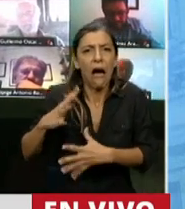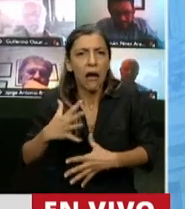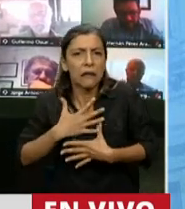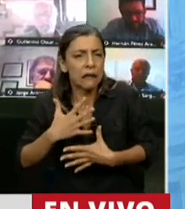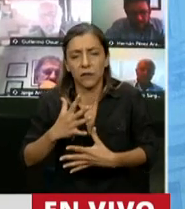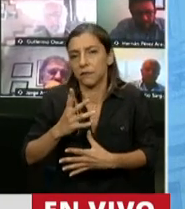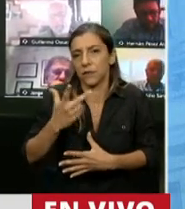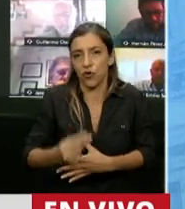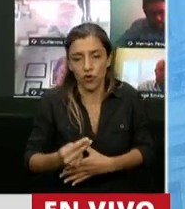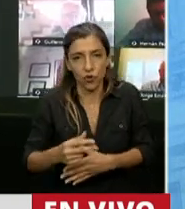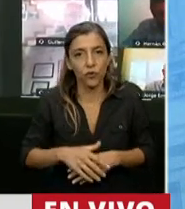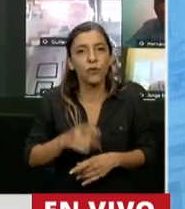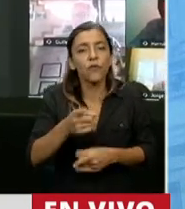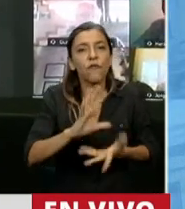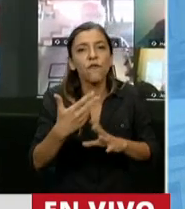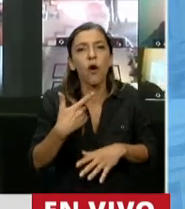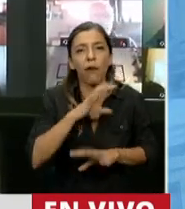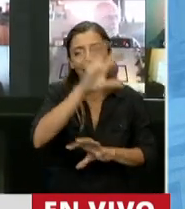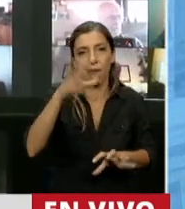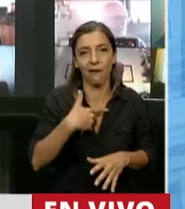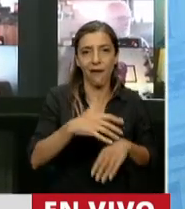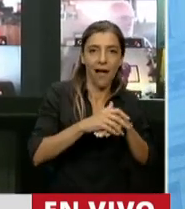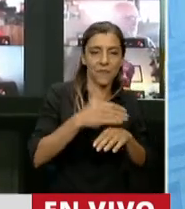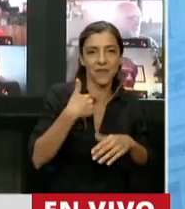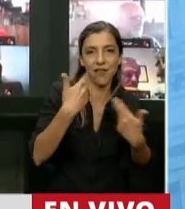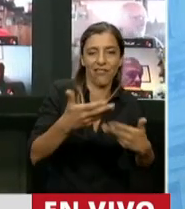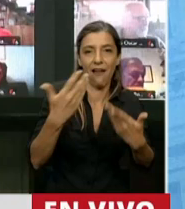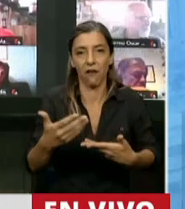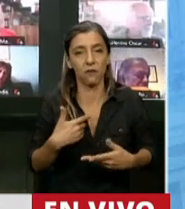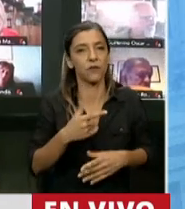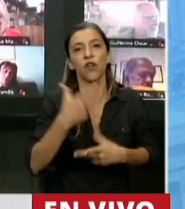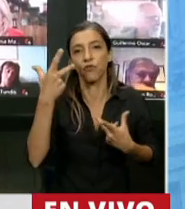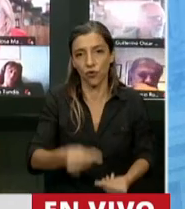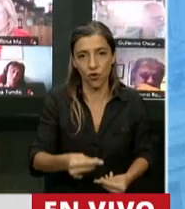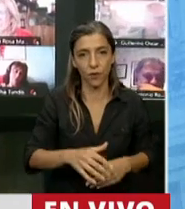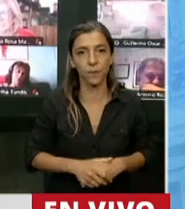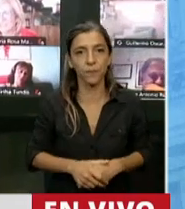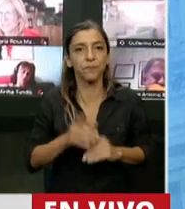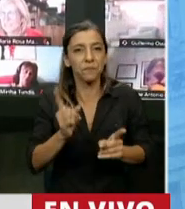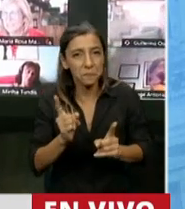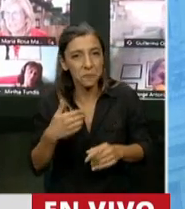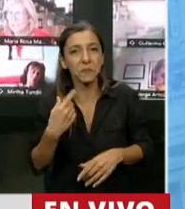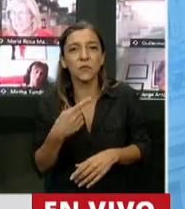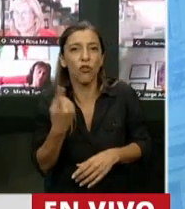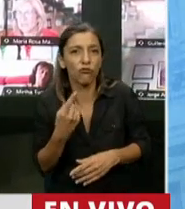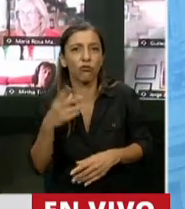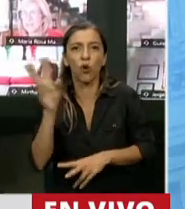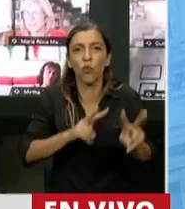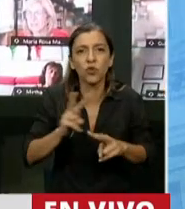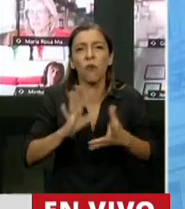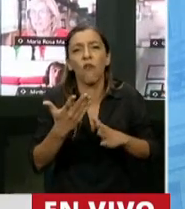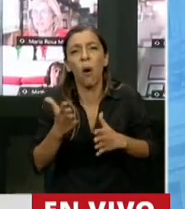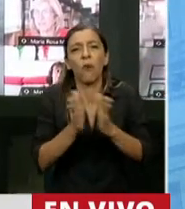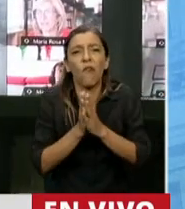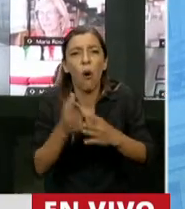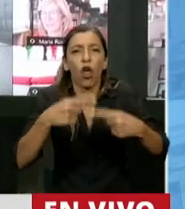Tenemos que decir que no al retorno de los gobernadores como aplaudidores privilegiados de la Casa Rosada para mendigar obras y recursos. Tenemos